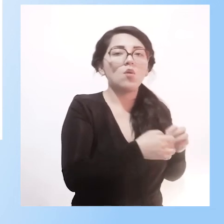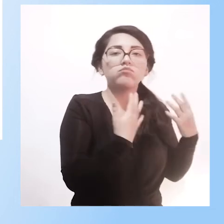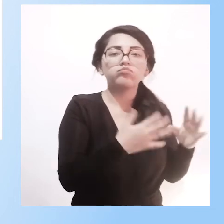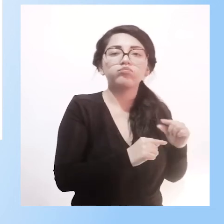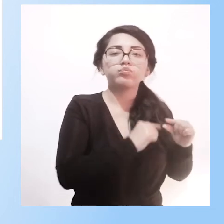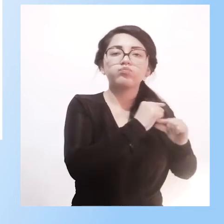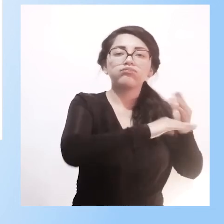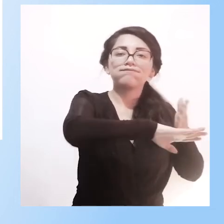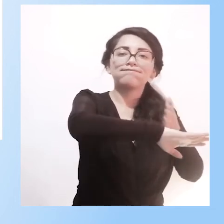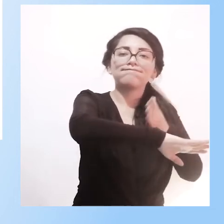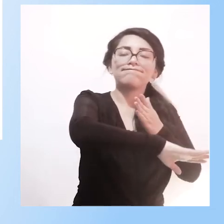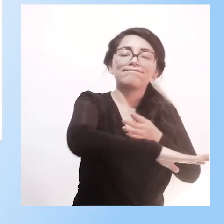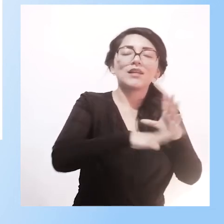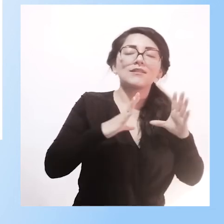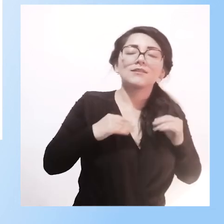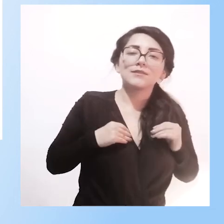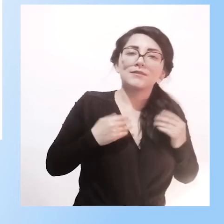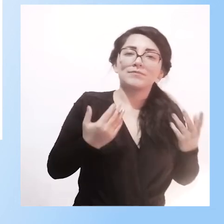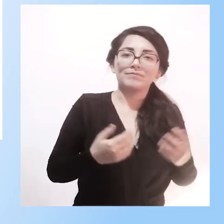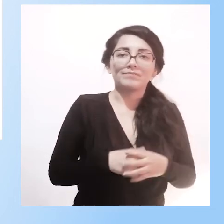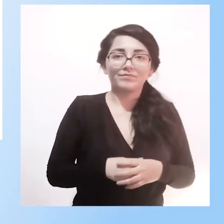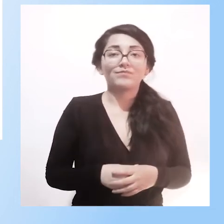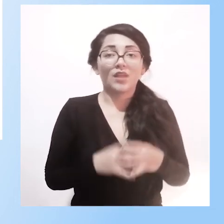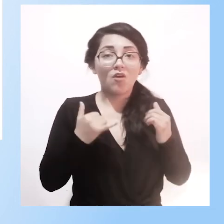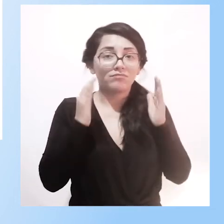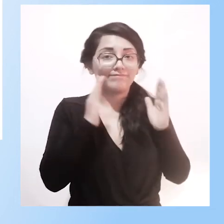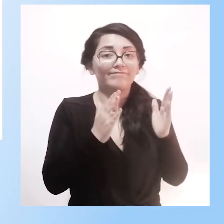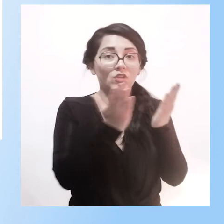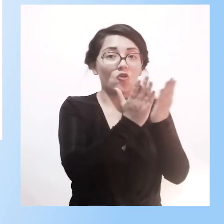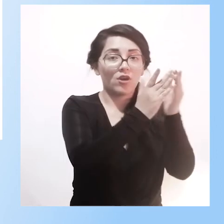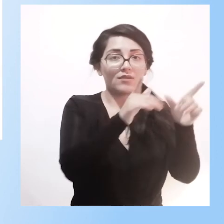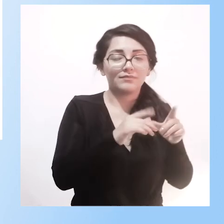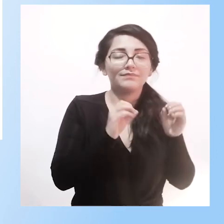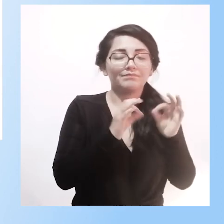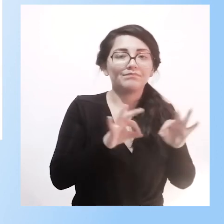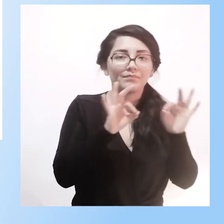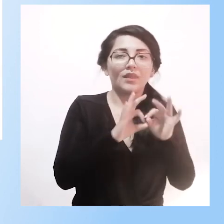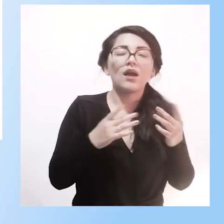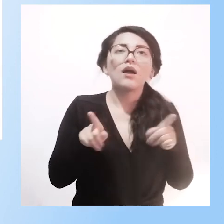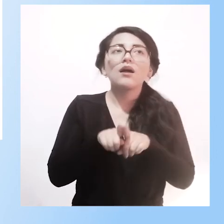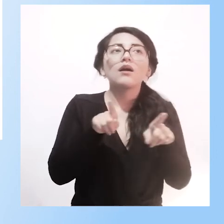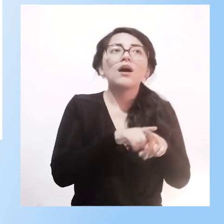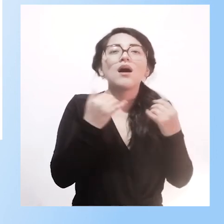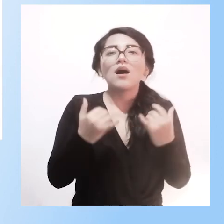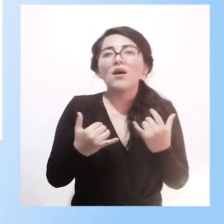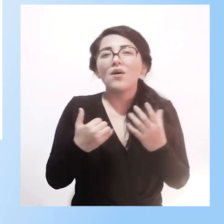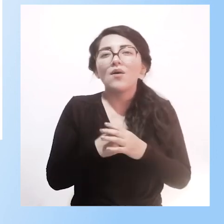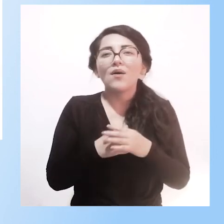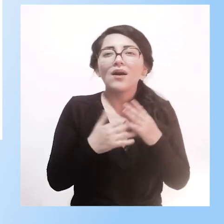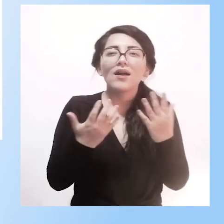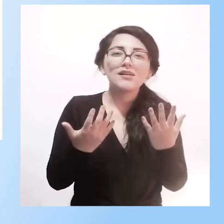muy dedicados a esto, a trabajar con las escuelas. El gran dilema ahora,